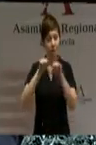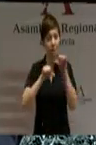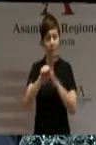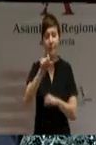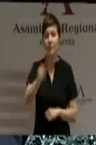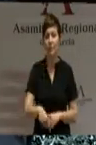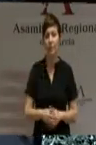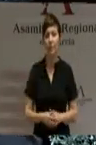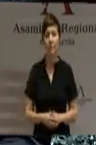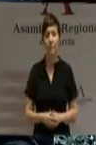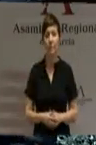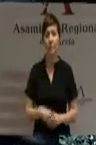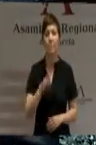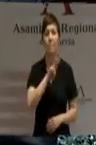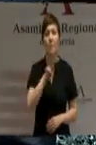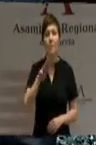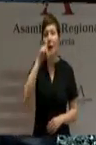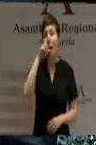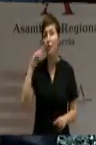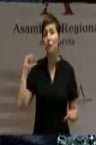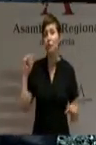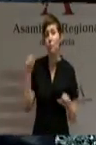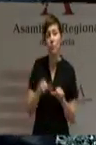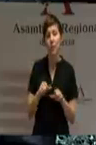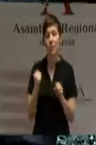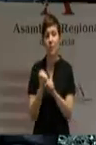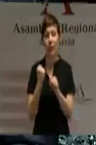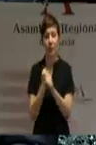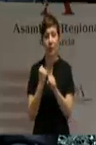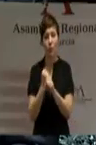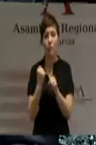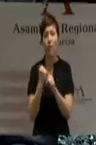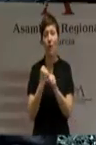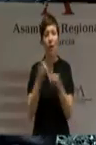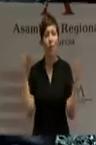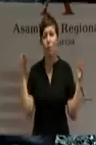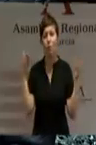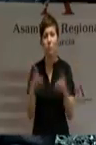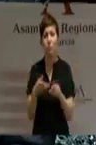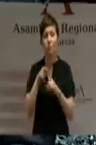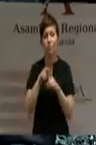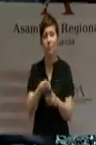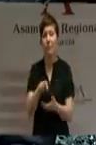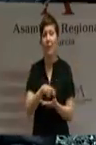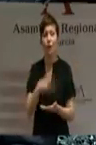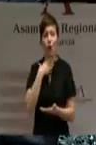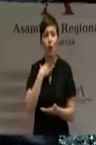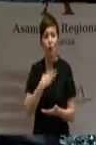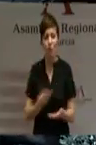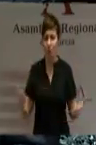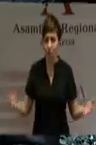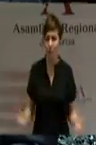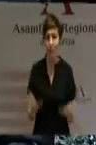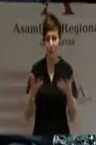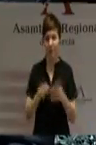El Partido Popular lleva muchos años trabajando por y para la región de Murcia, pero no hemos perdido